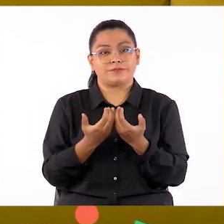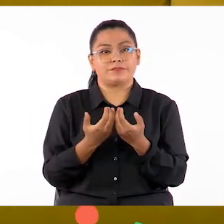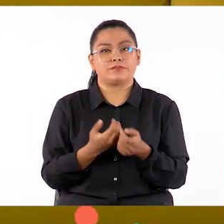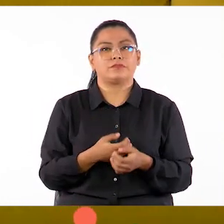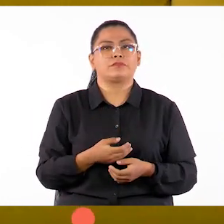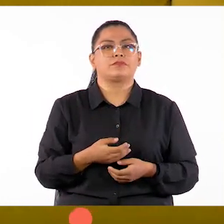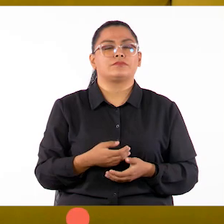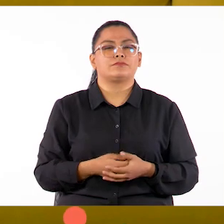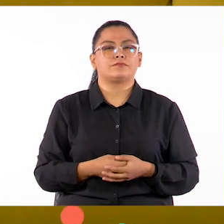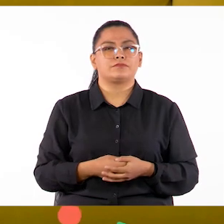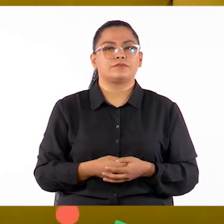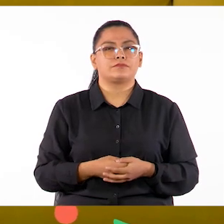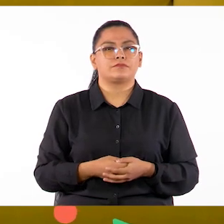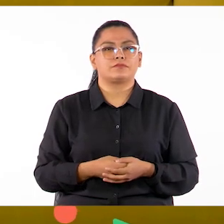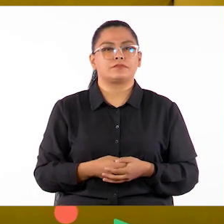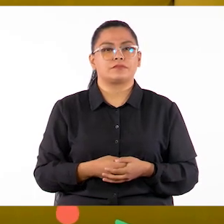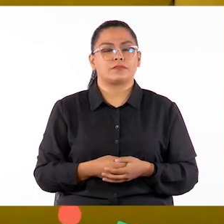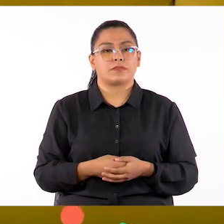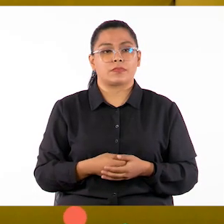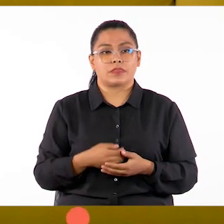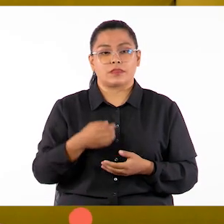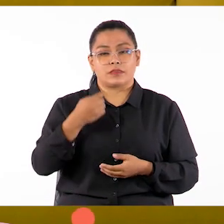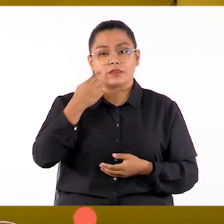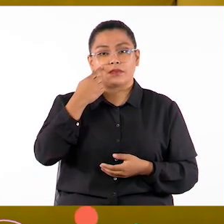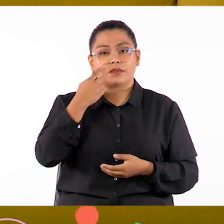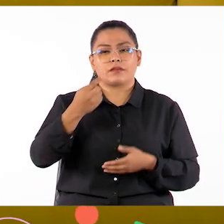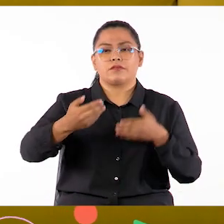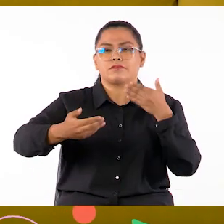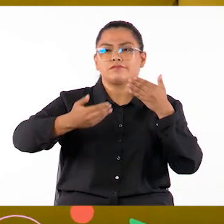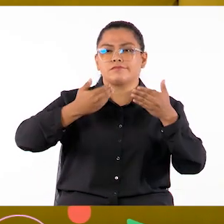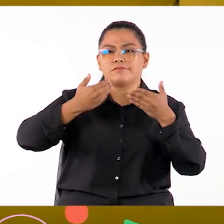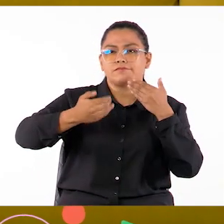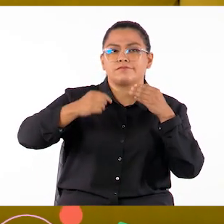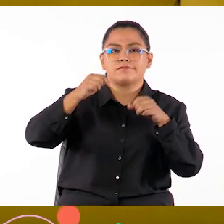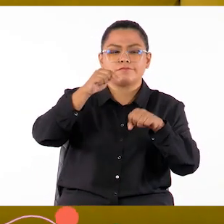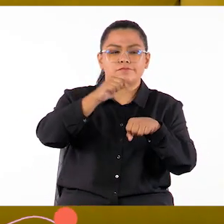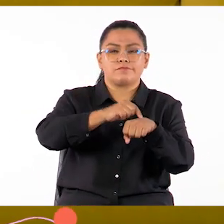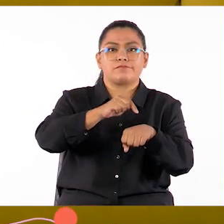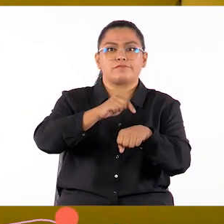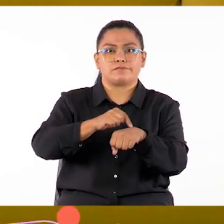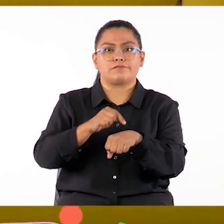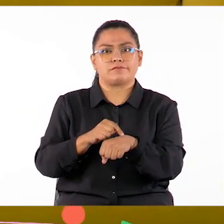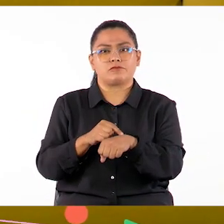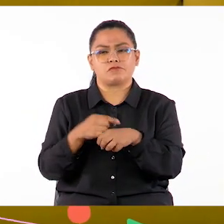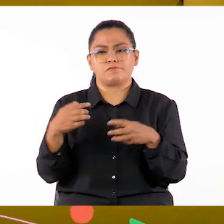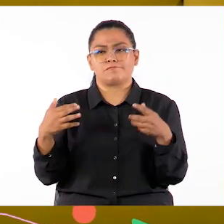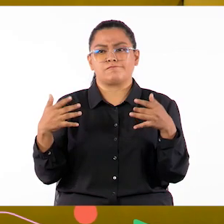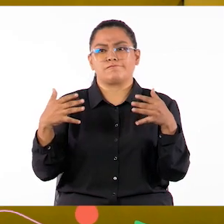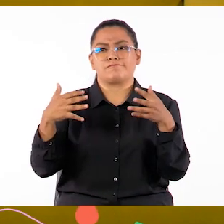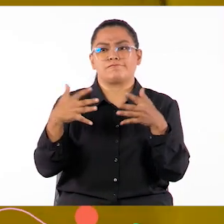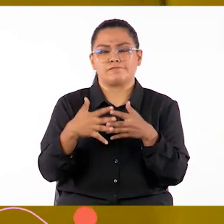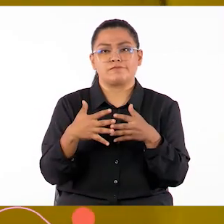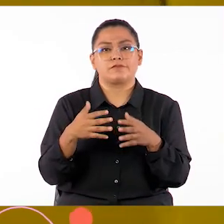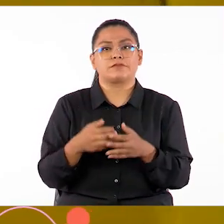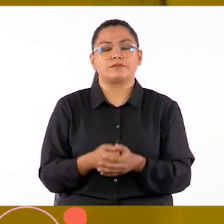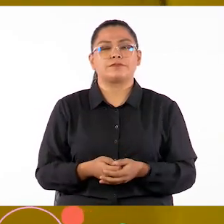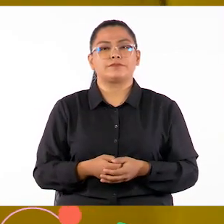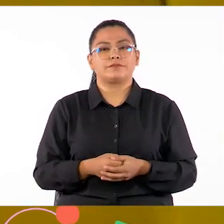Hagámoslo breve. Defina los diferentes momentos en que va a dividir el encuentro. Que sean variados.